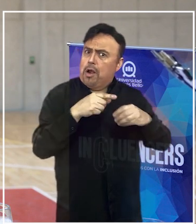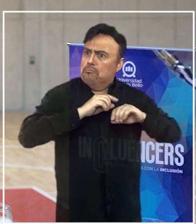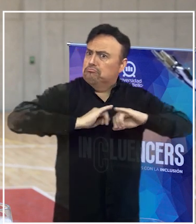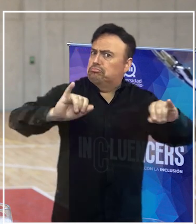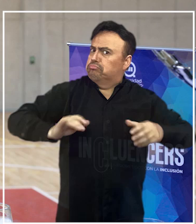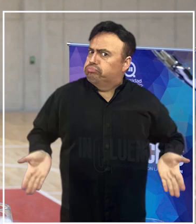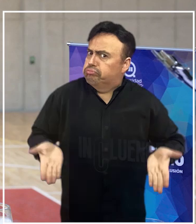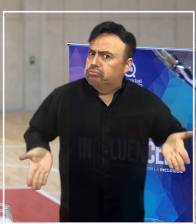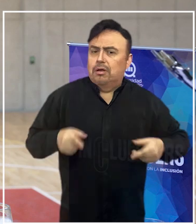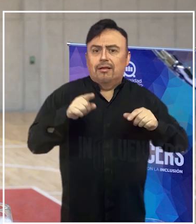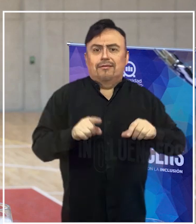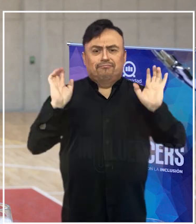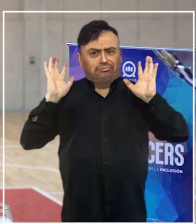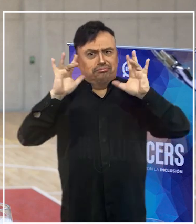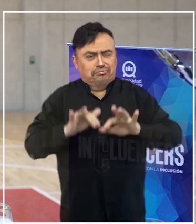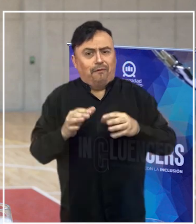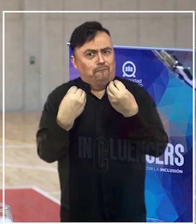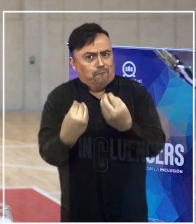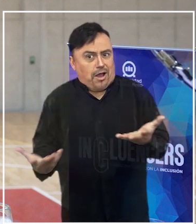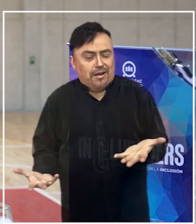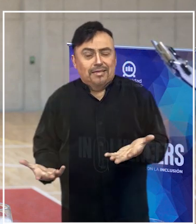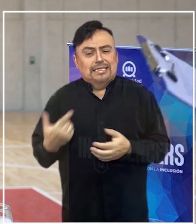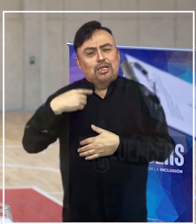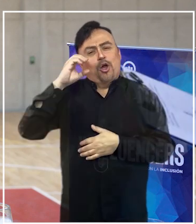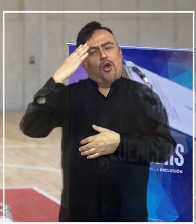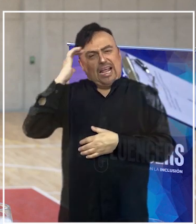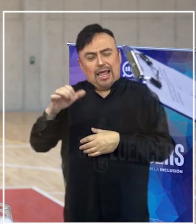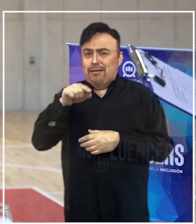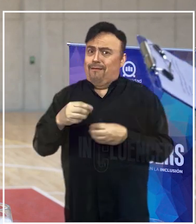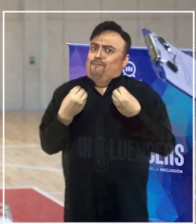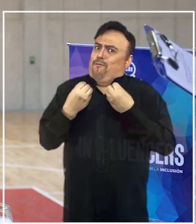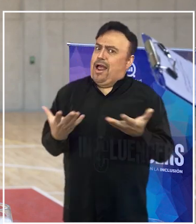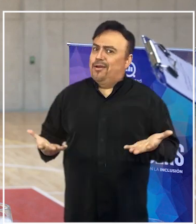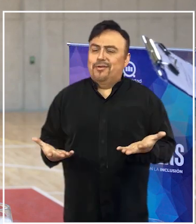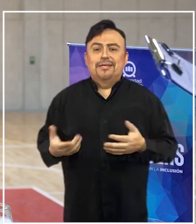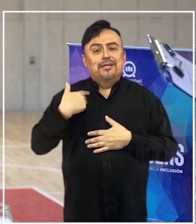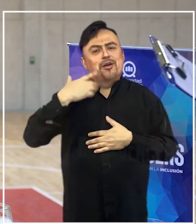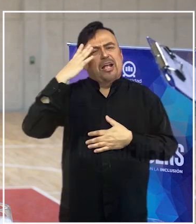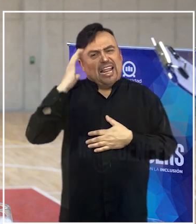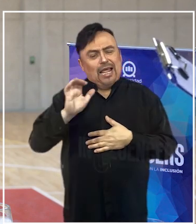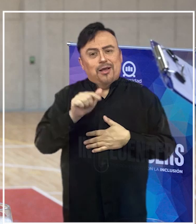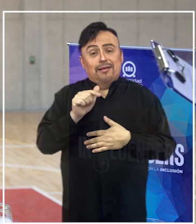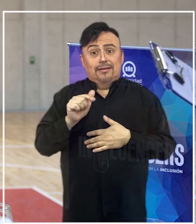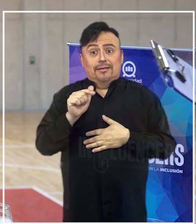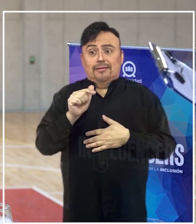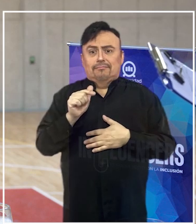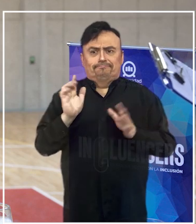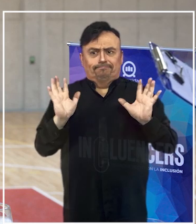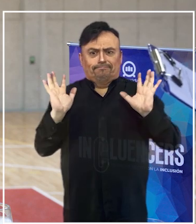y gestor de este tipo de eventos, creo que es realmente fantástico. Así que creo que son eventos que